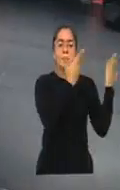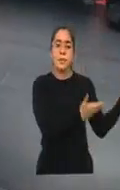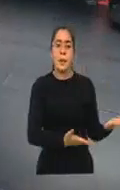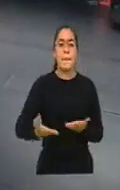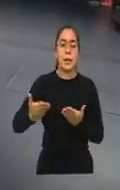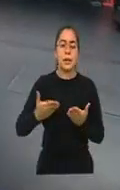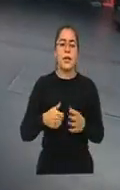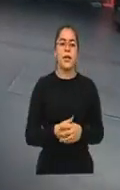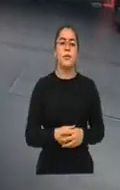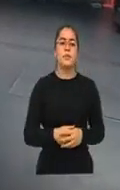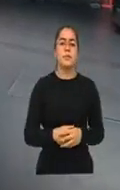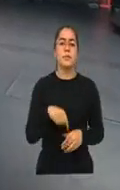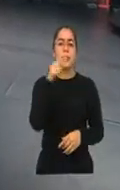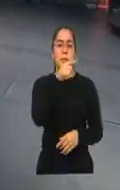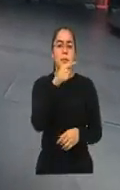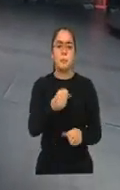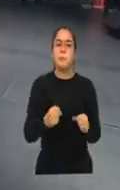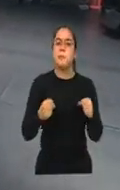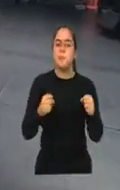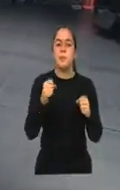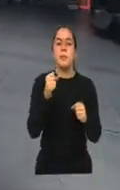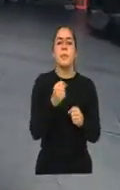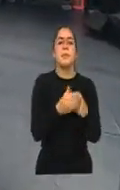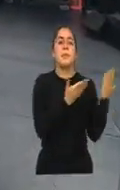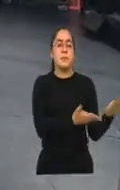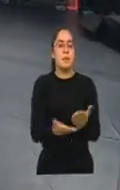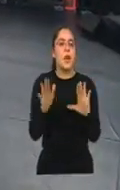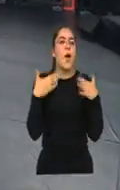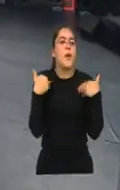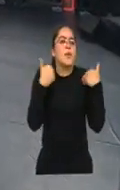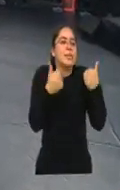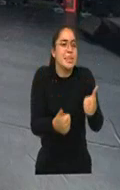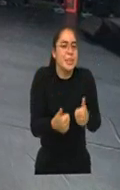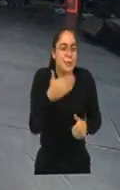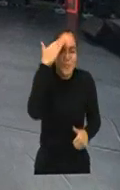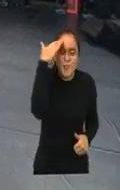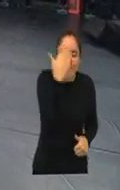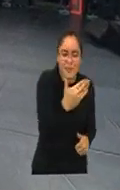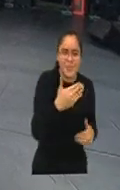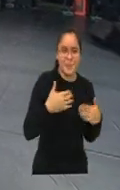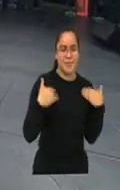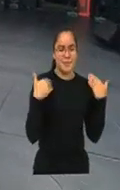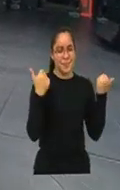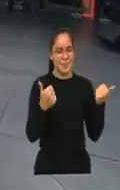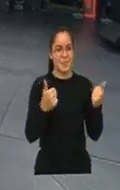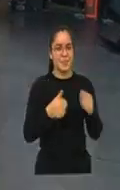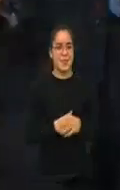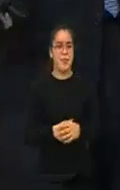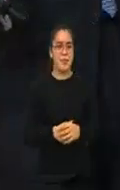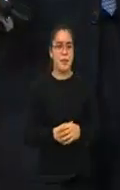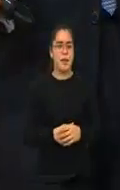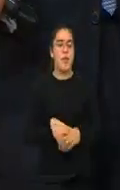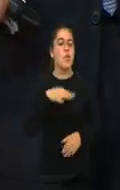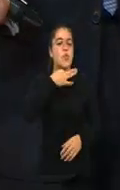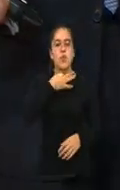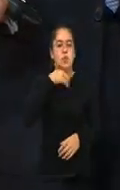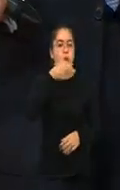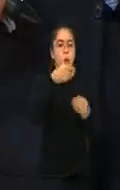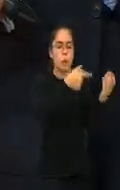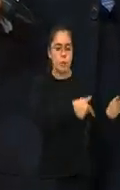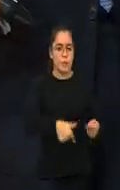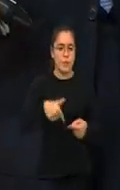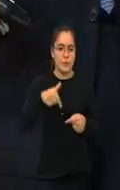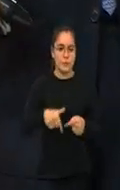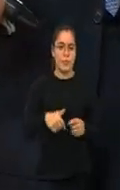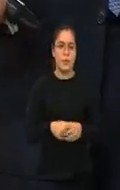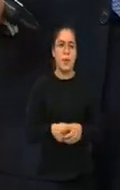héroe, así te recibimos. ¿Cómo estás? Qué gusto saludarte. Un placer que estés con nosotros. Bueno, poca gente pero